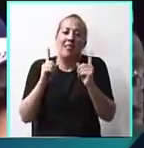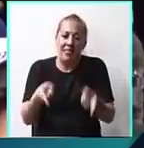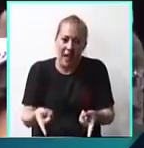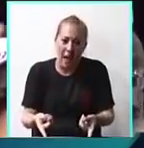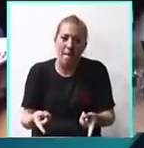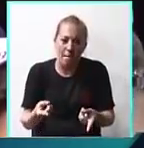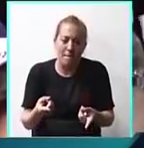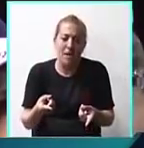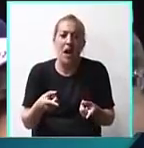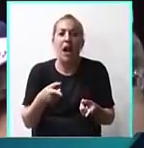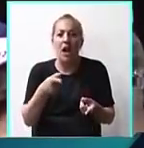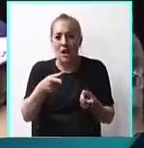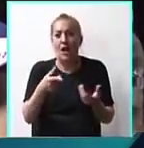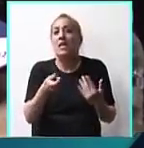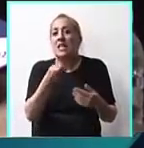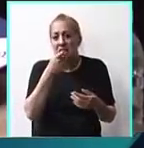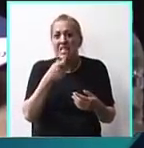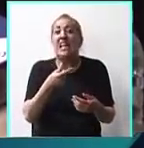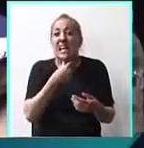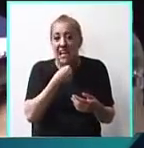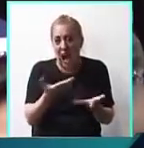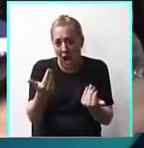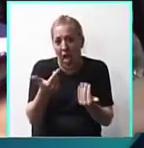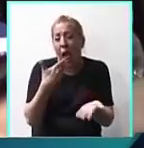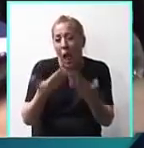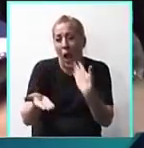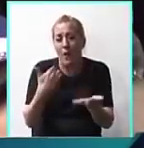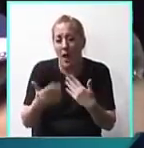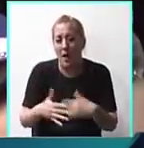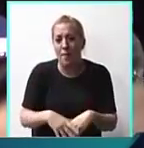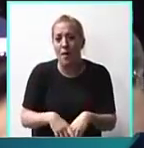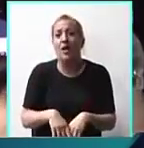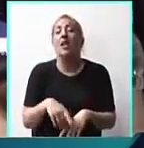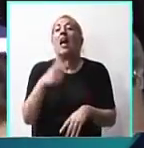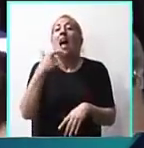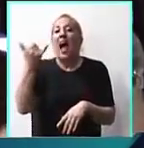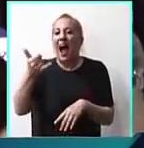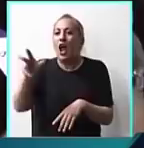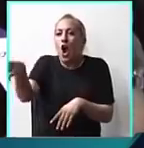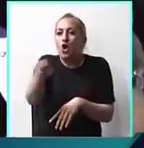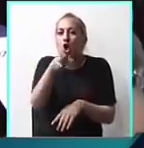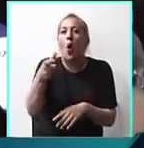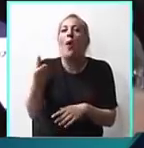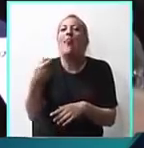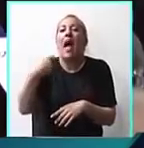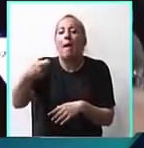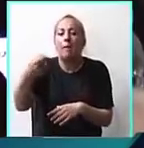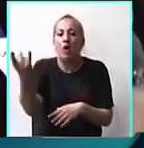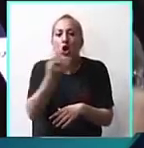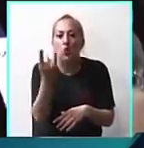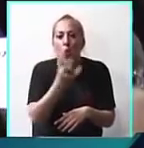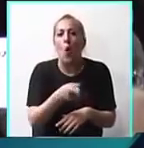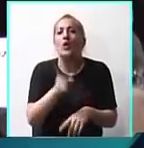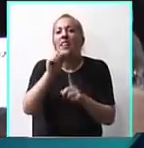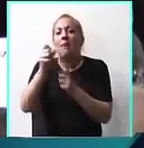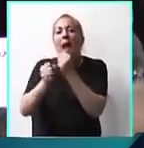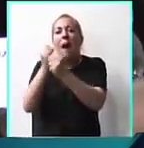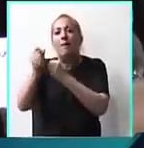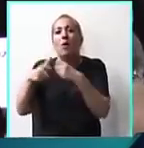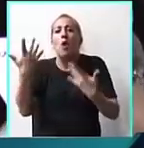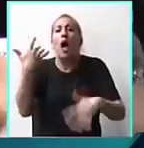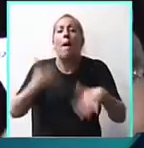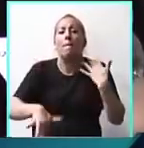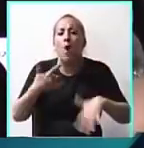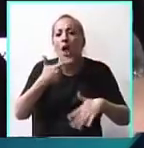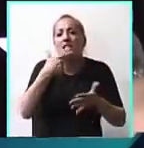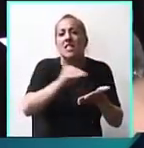querellante en esa causa, si quieren lo charlamos. Lo que reciben de los aportantes truchos, de lo que quieren recibir por los empresarios. eso están apurados que en